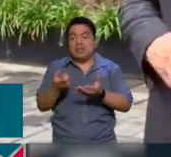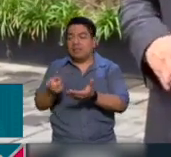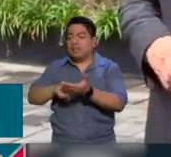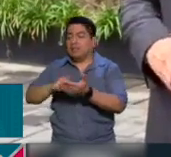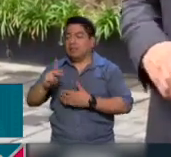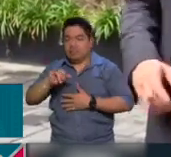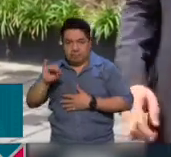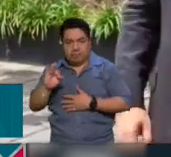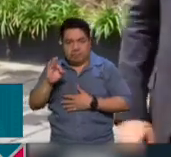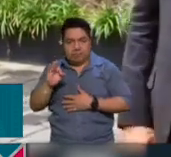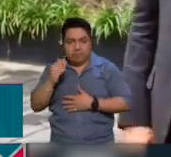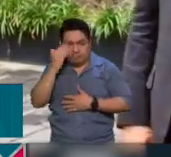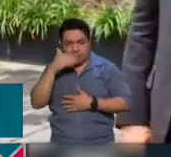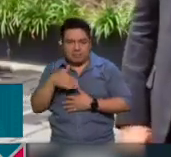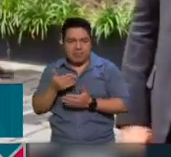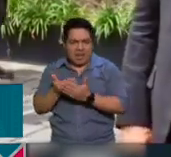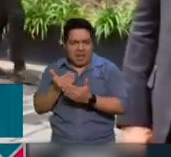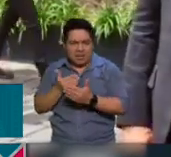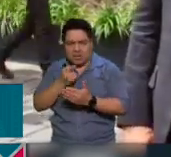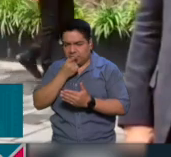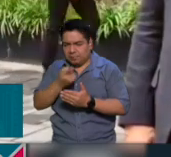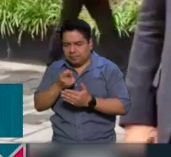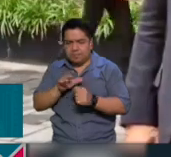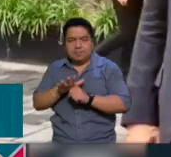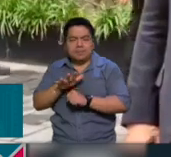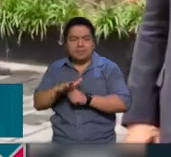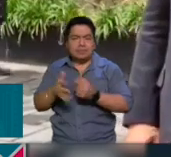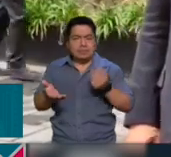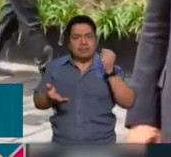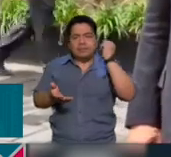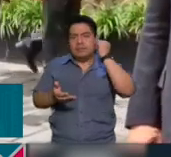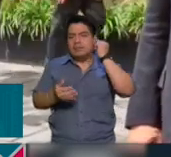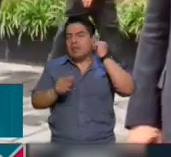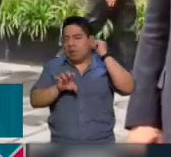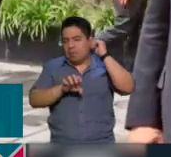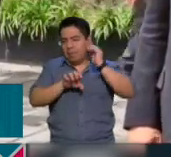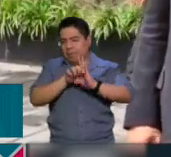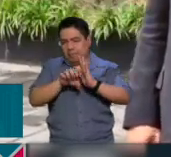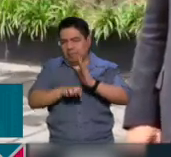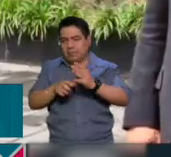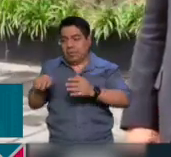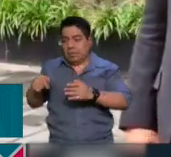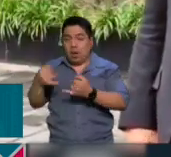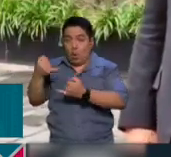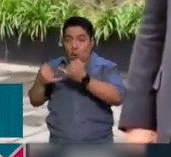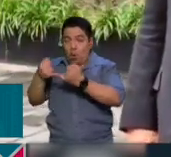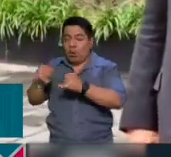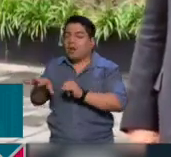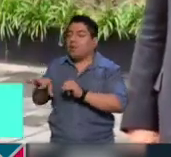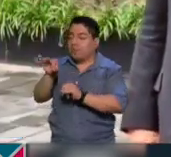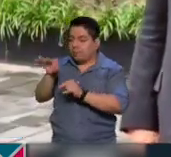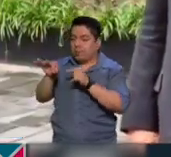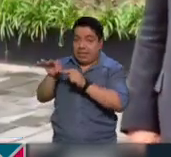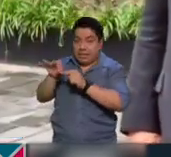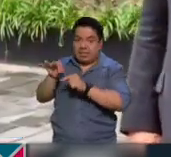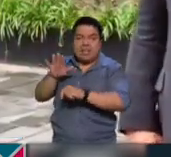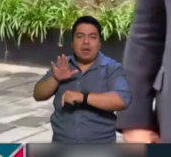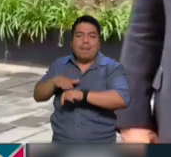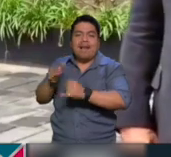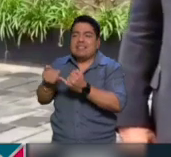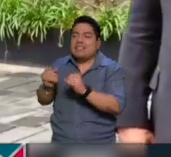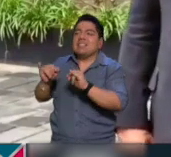hace un momento que un juez que es electo por el pueblo tiene más autonomía.